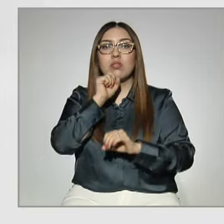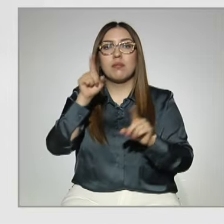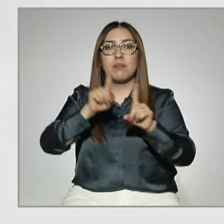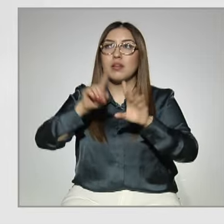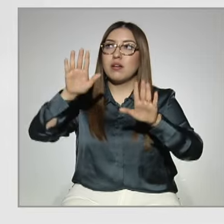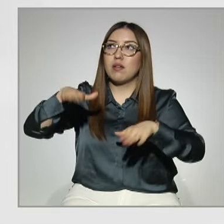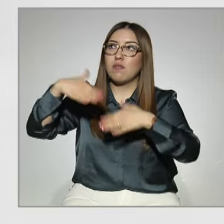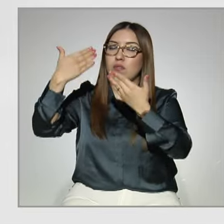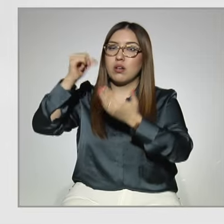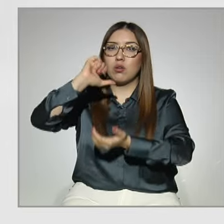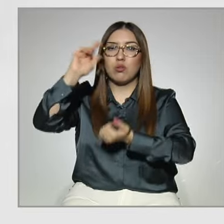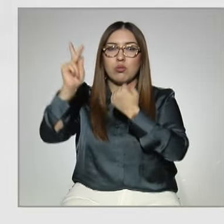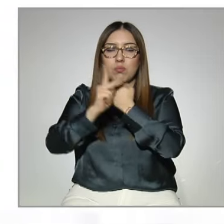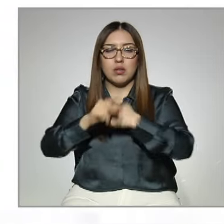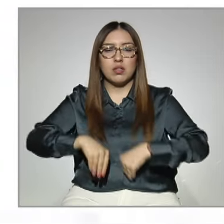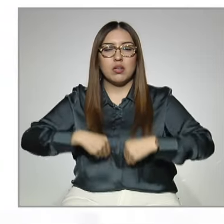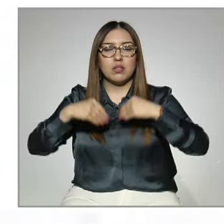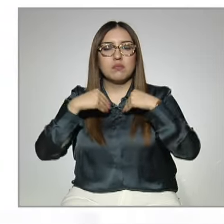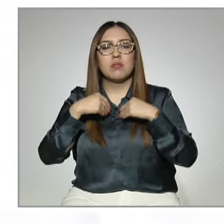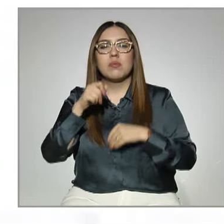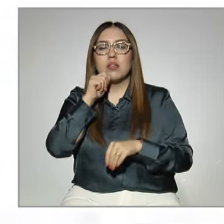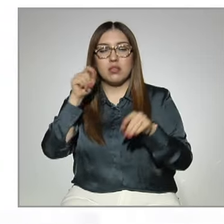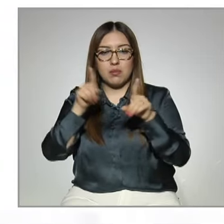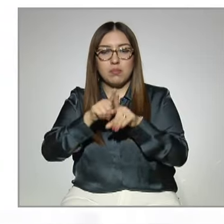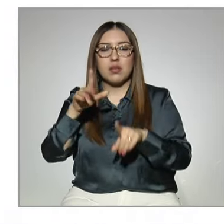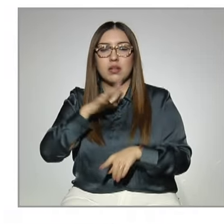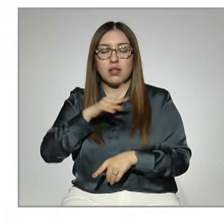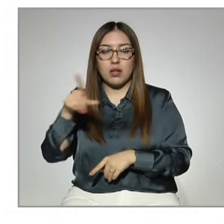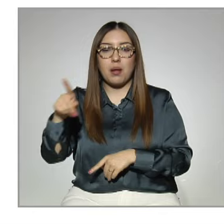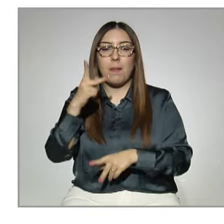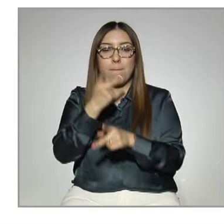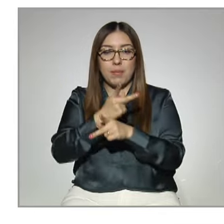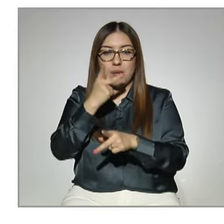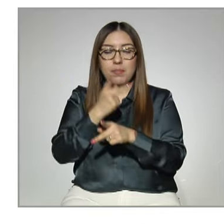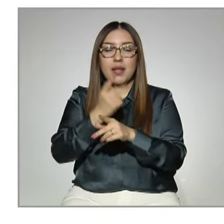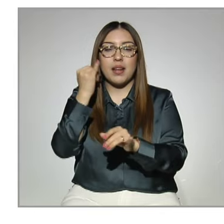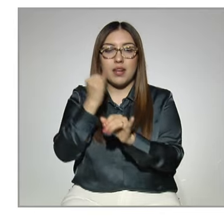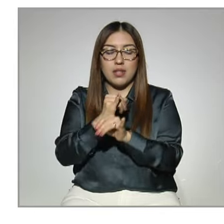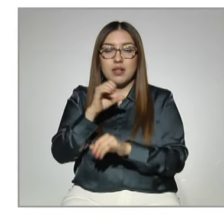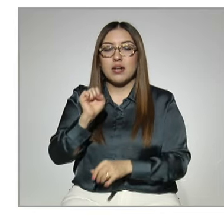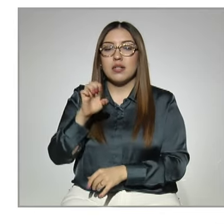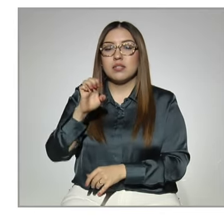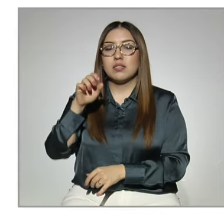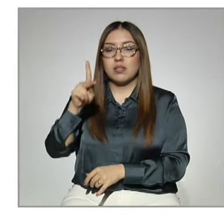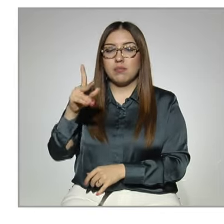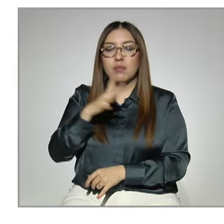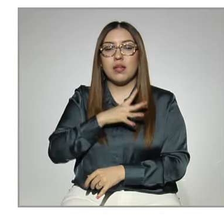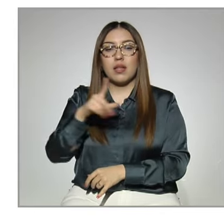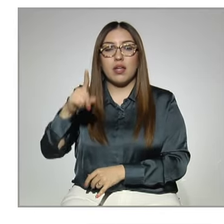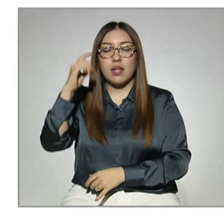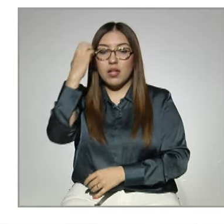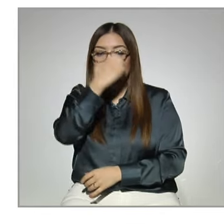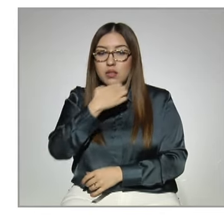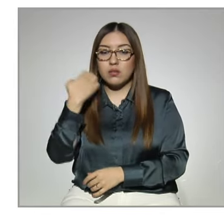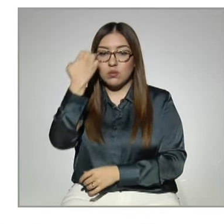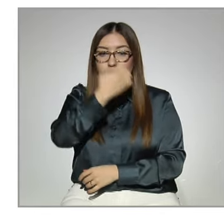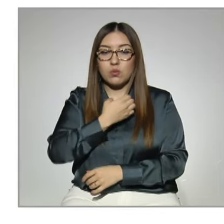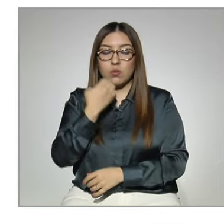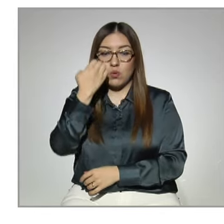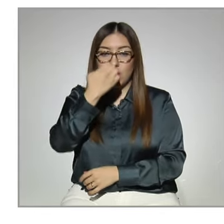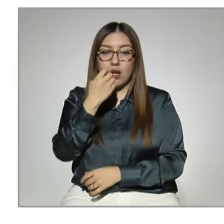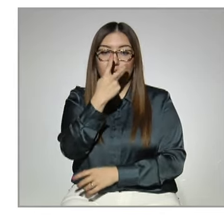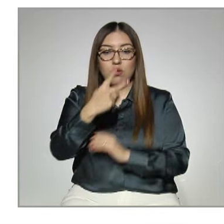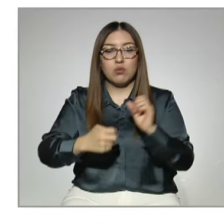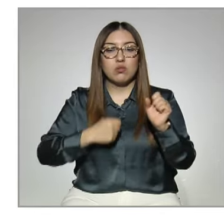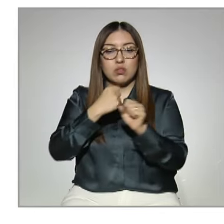También se cuenta con la prepa en línea CEP, un bachillerato que ofrece educación no escolarizada en dos años